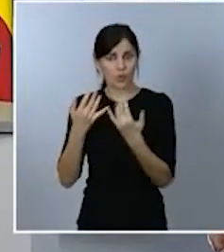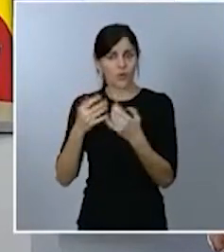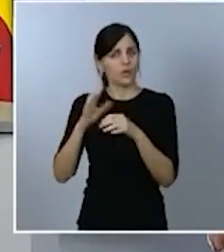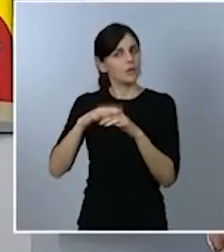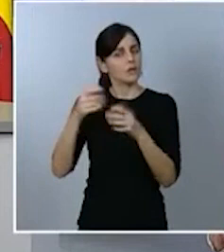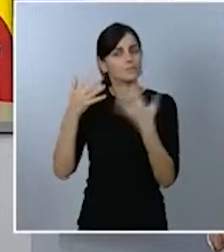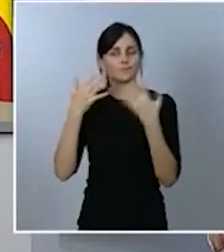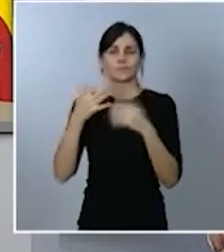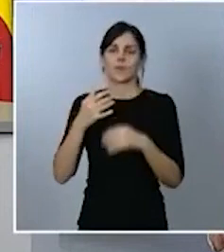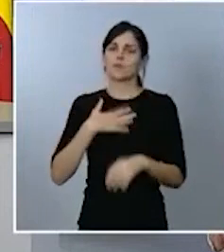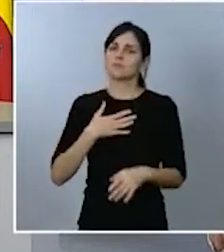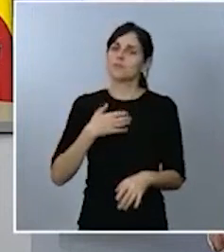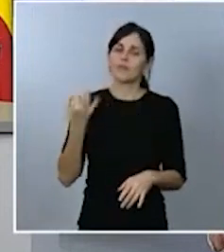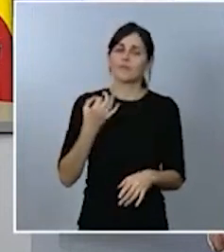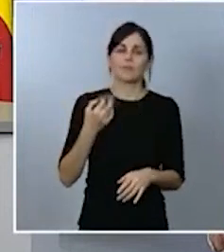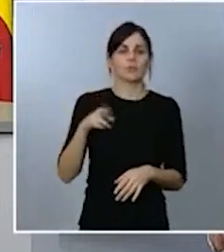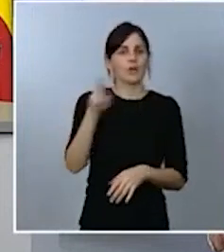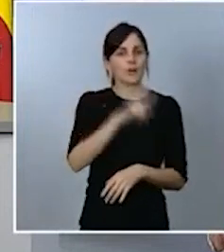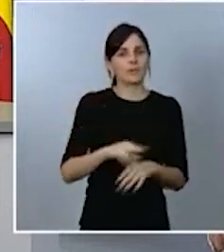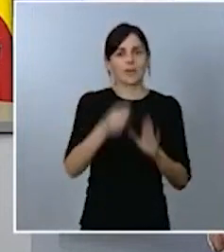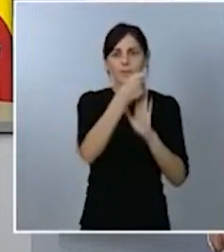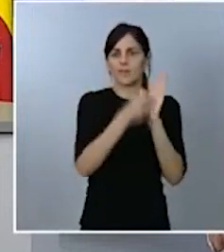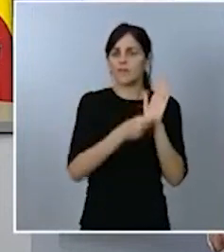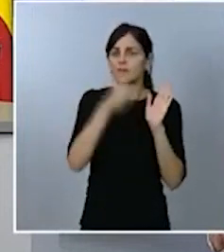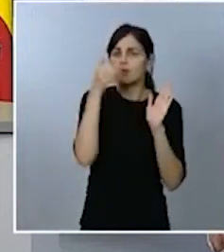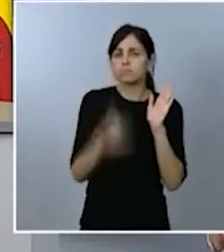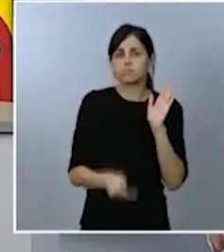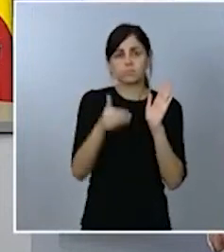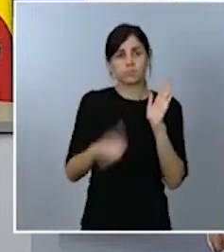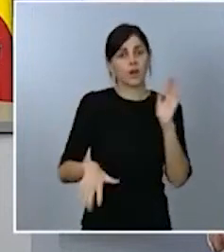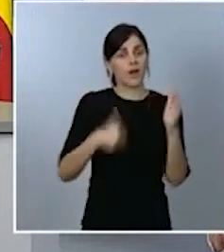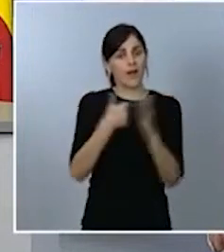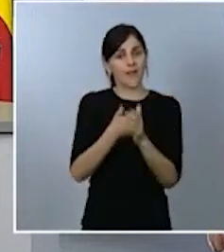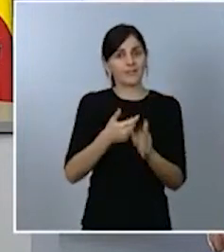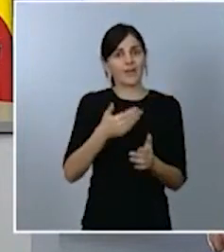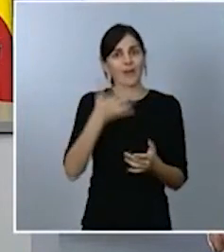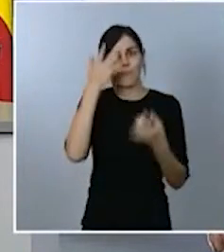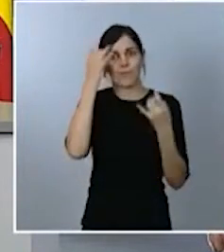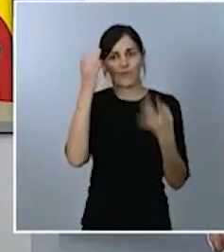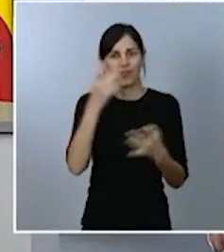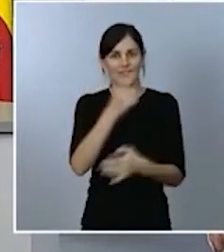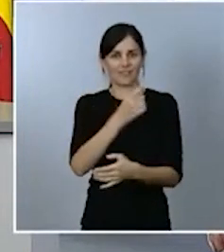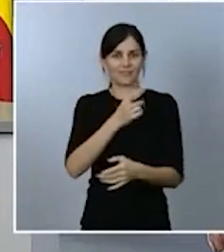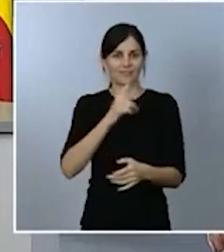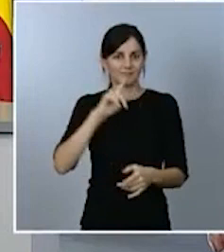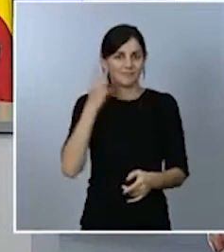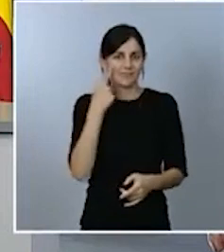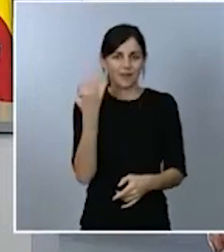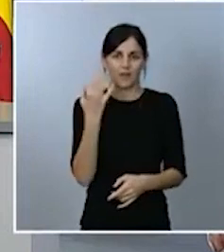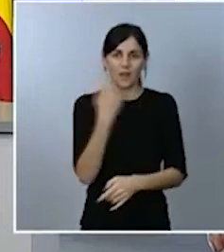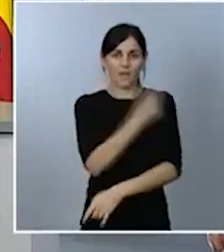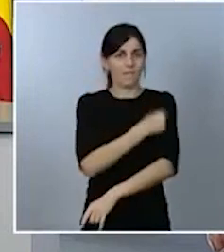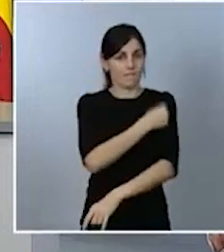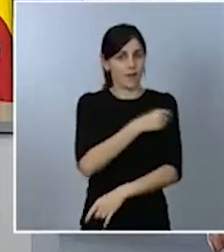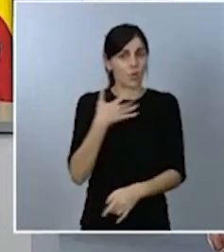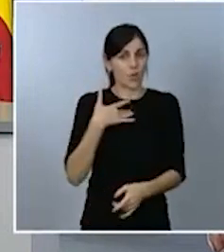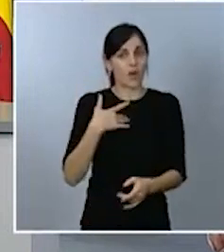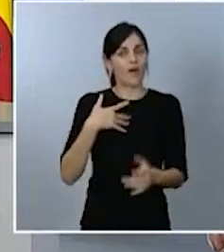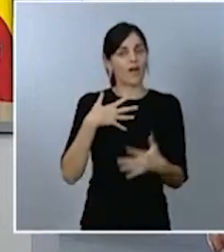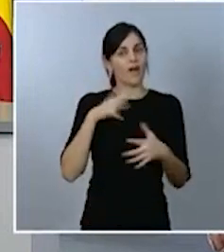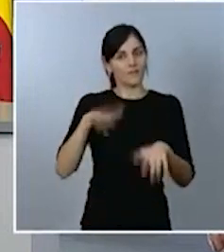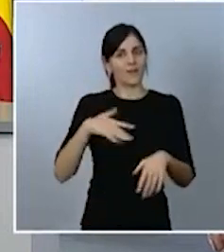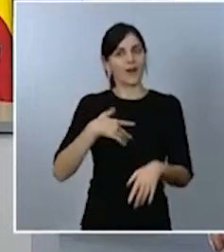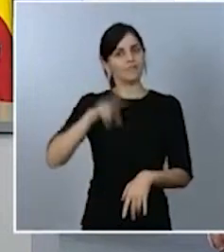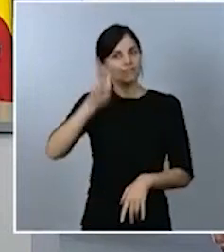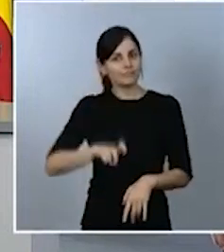hasta que finalmente podamos realmente poder comprobar que la vacuna puede definitivamente luchar y combatir